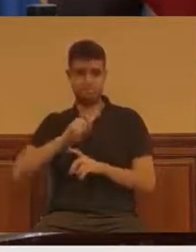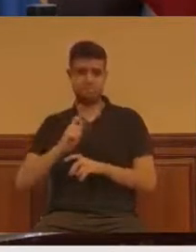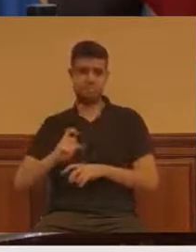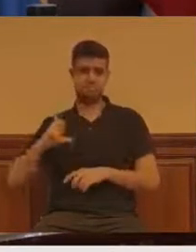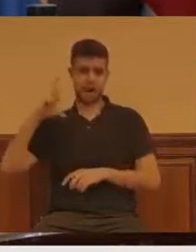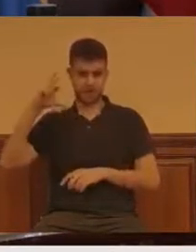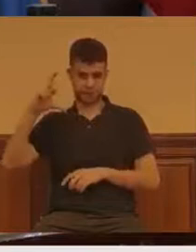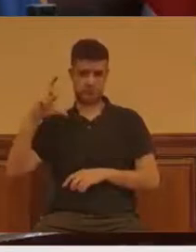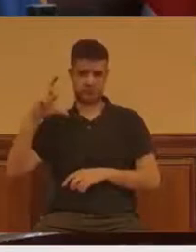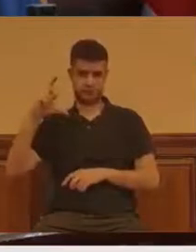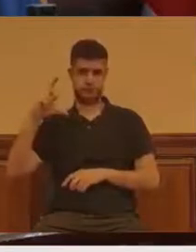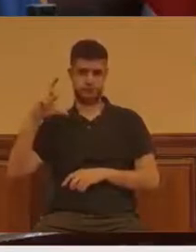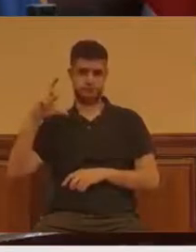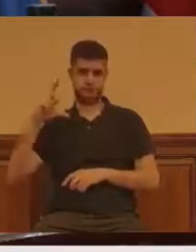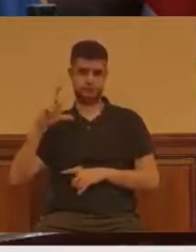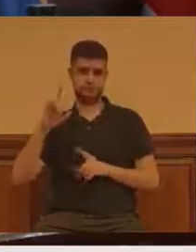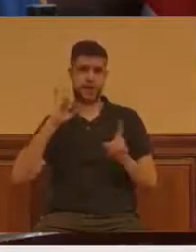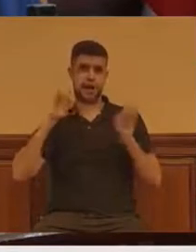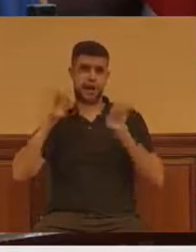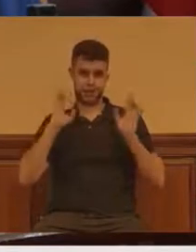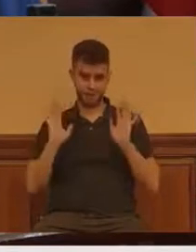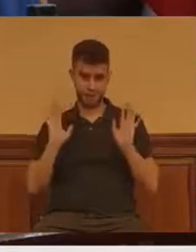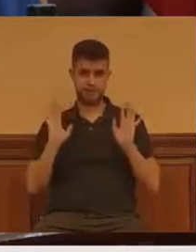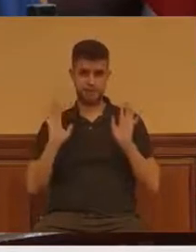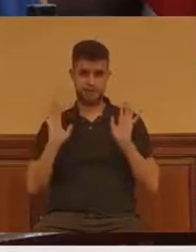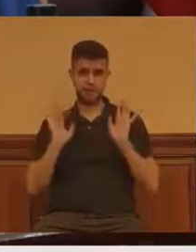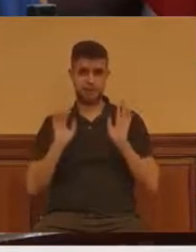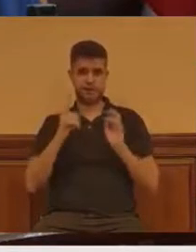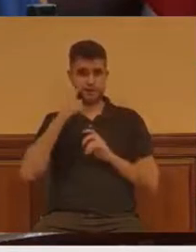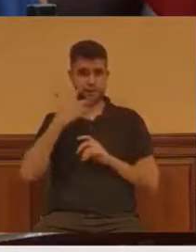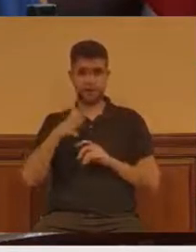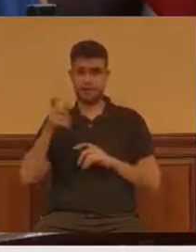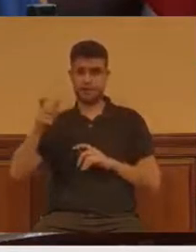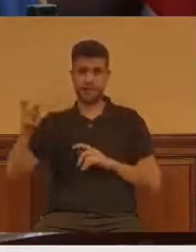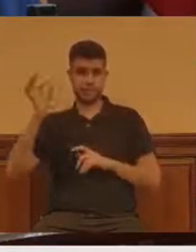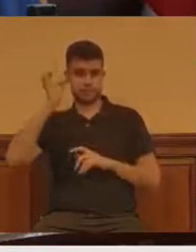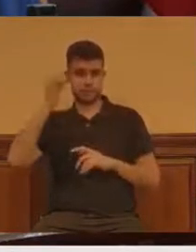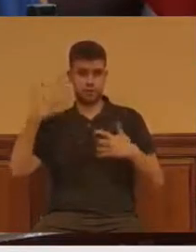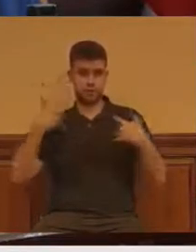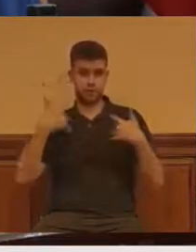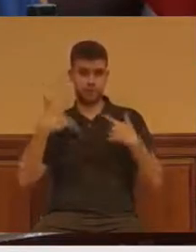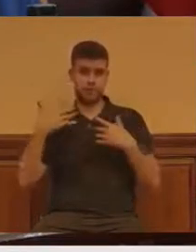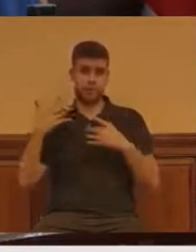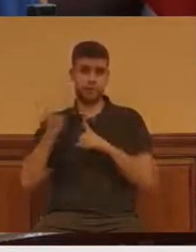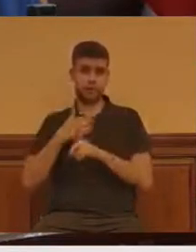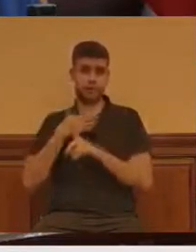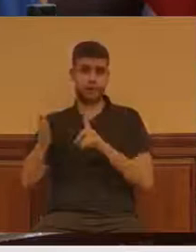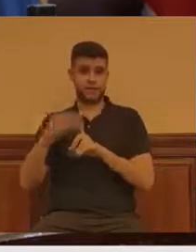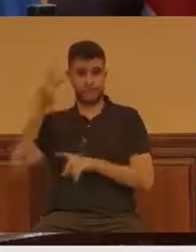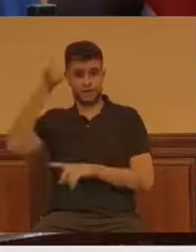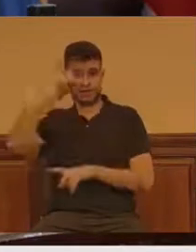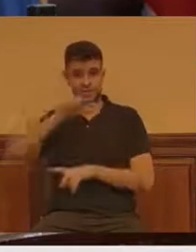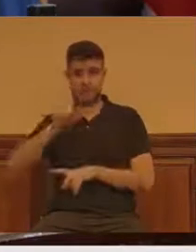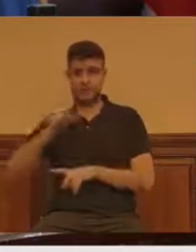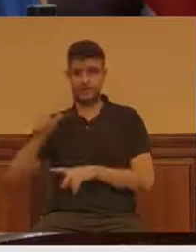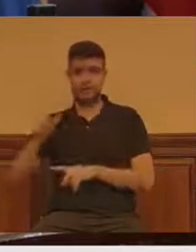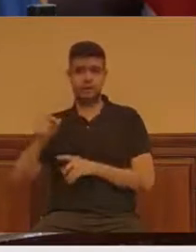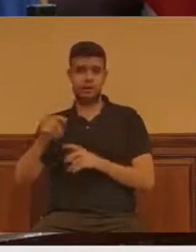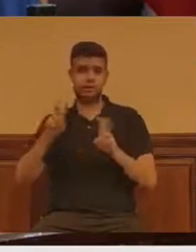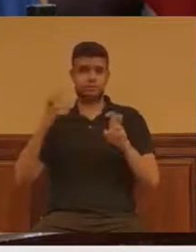Tengan en cuenta que las mujeres víctimas de violencia machista pues se han visto obligadas durante el confinamiento.